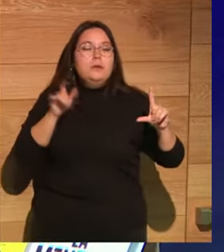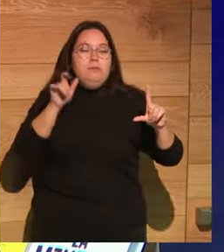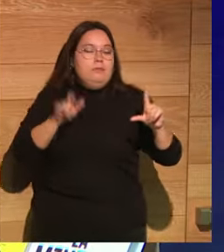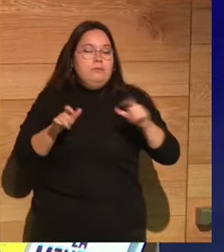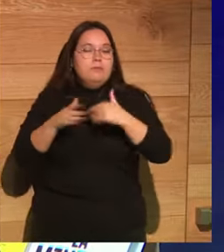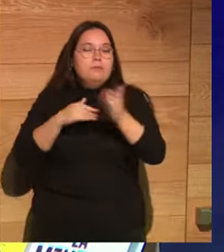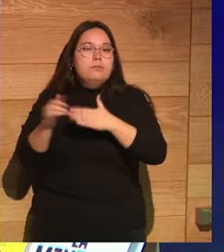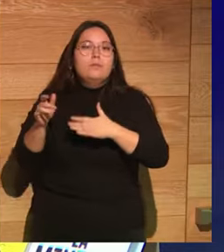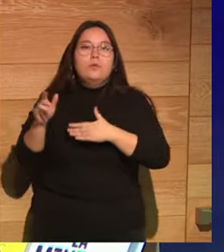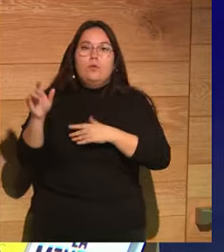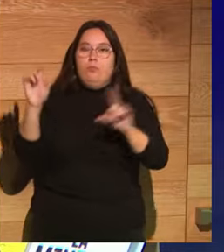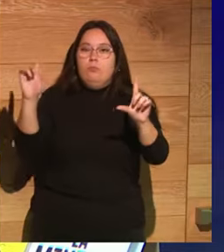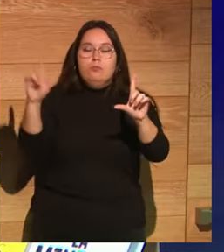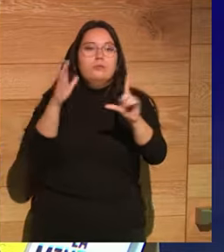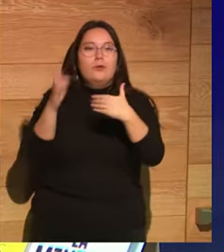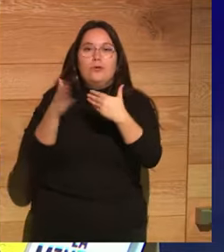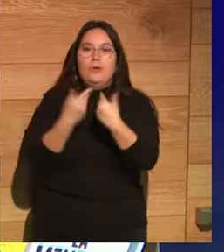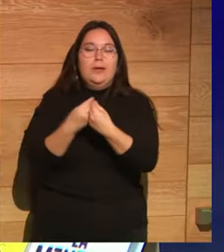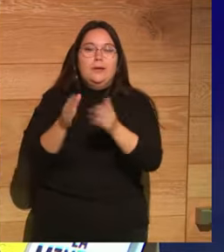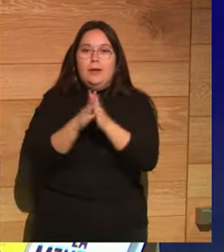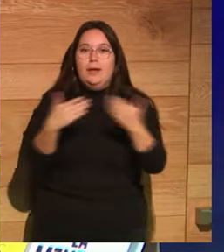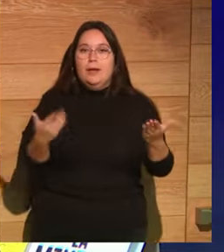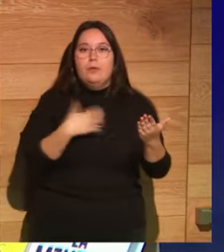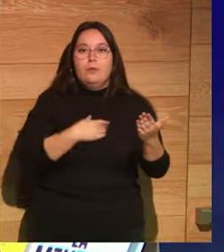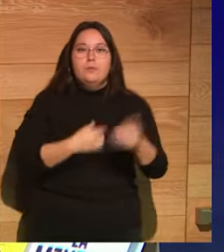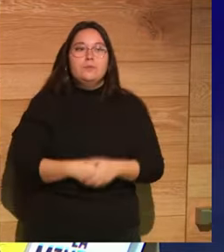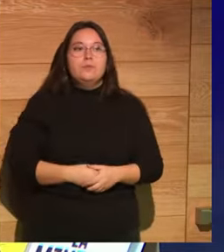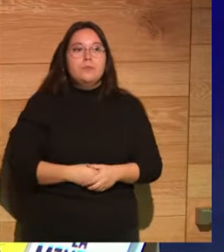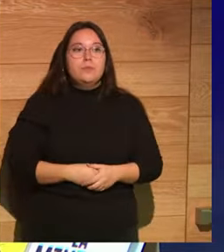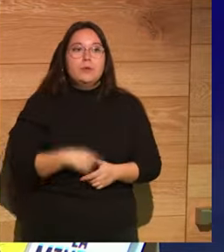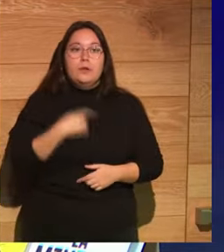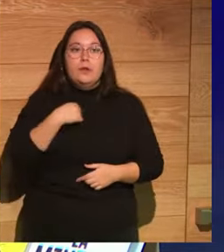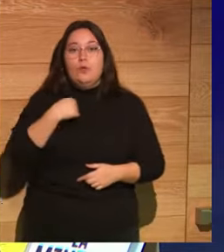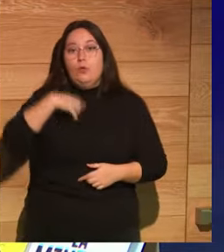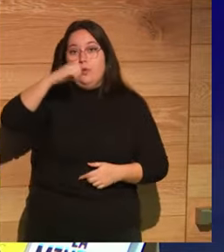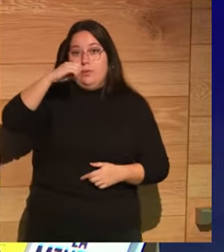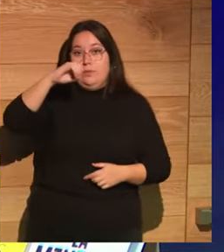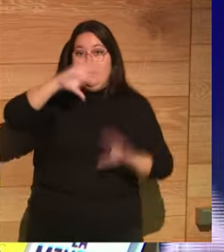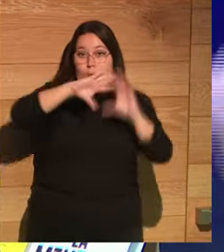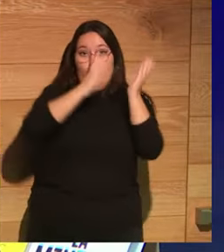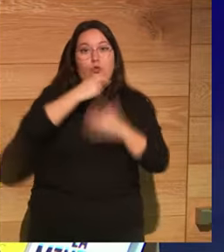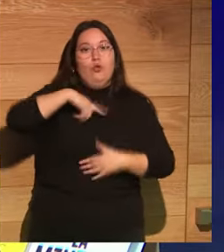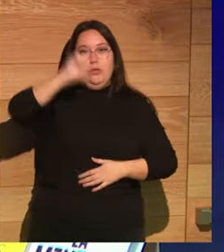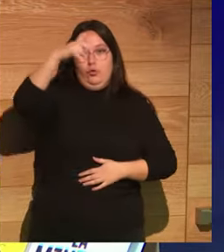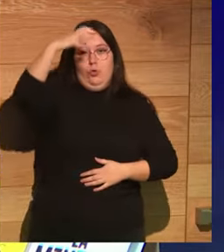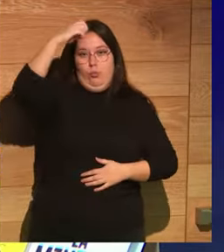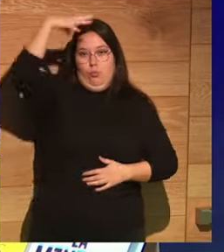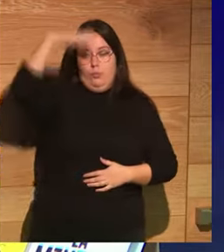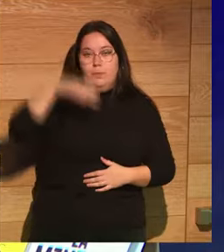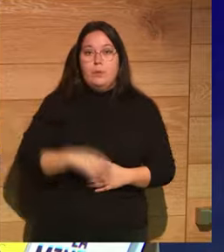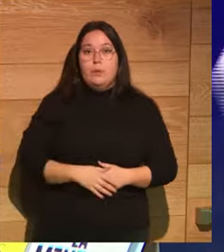pantócrator precioso con el libro y dice ego sum lux mundi yo soy la luz del mundo y es que en ese momento del siglo IV a Cristo